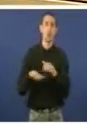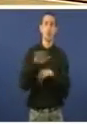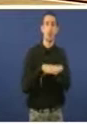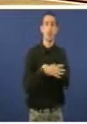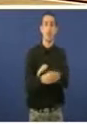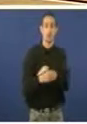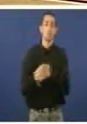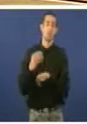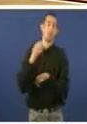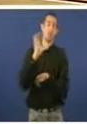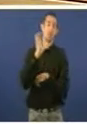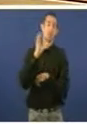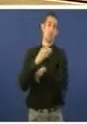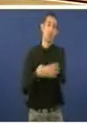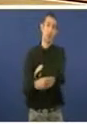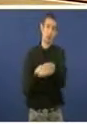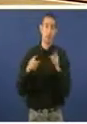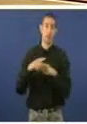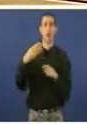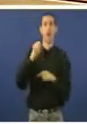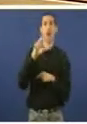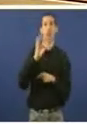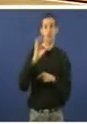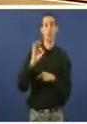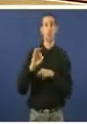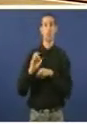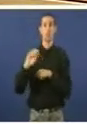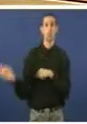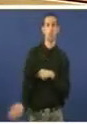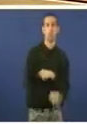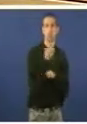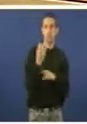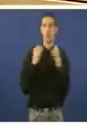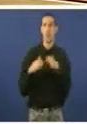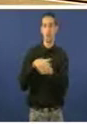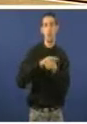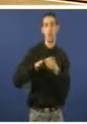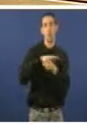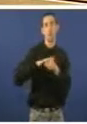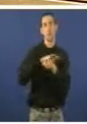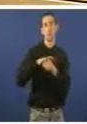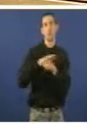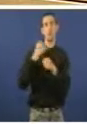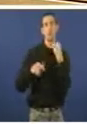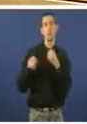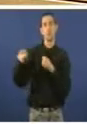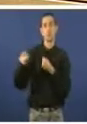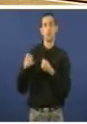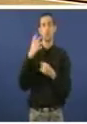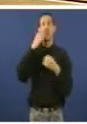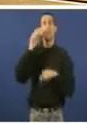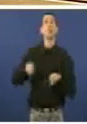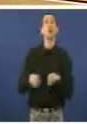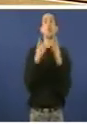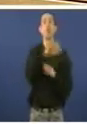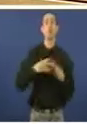de Vurela e do Barbanza, en detrimento do equilibrio territorial e de igualdade efectiva de todos os galegos, residan onde residan.